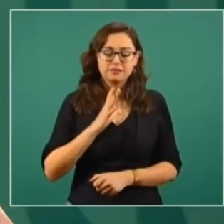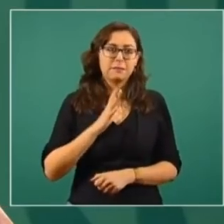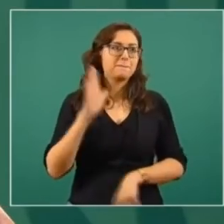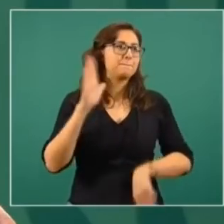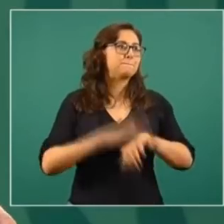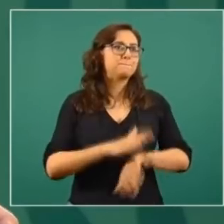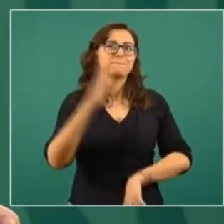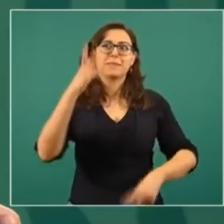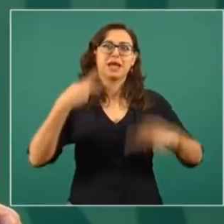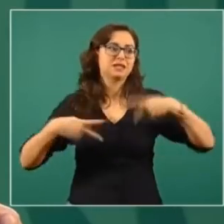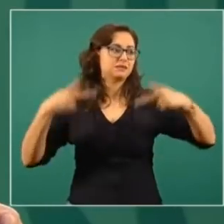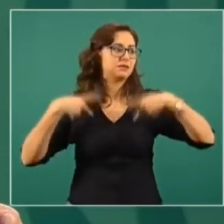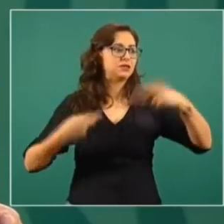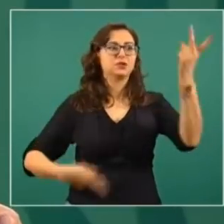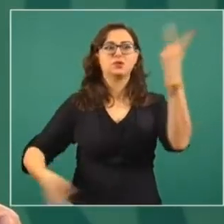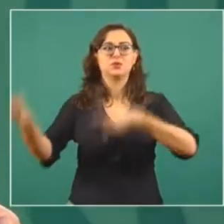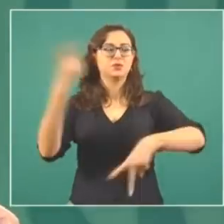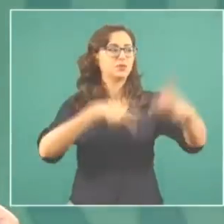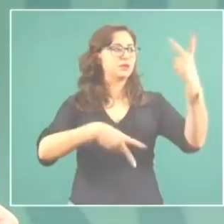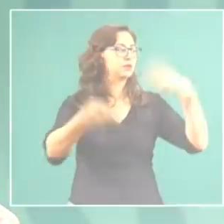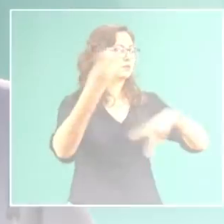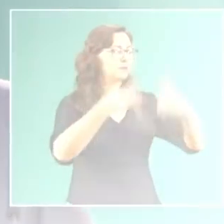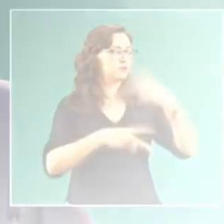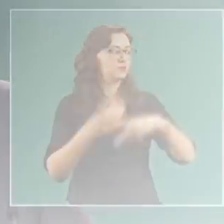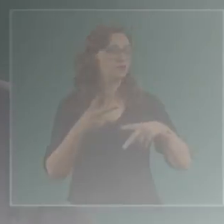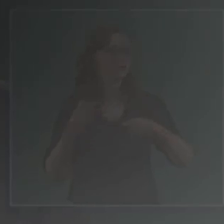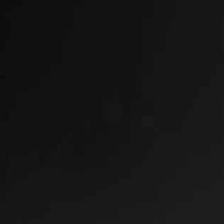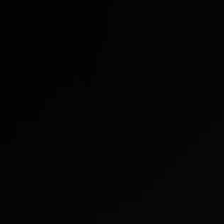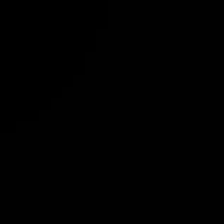ingresos, muchos empleos, mucho bienestar.